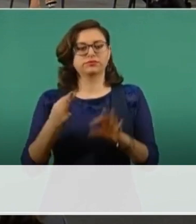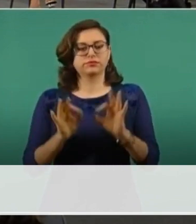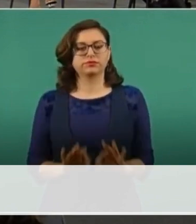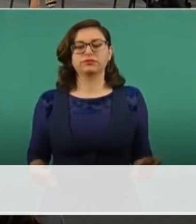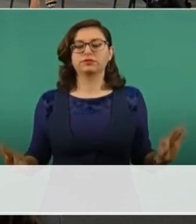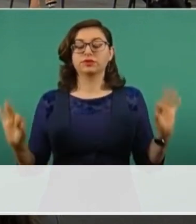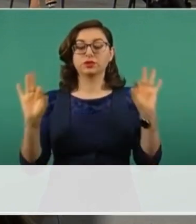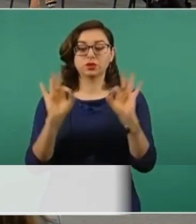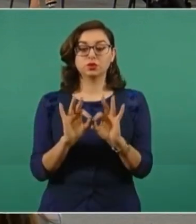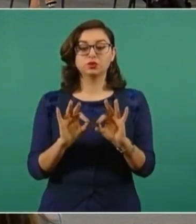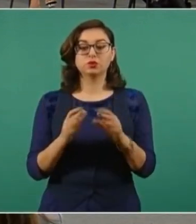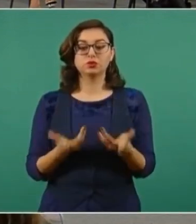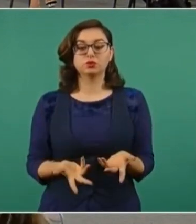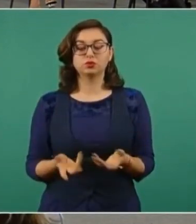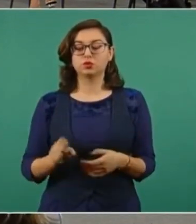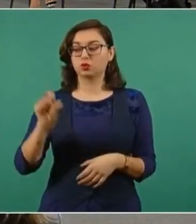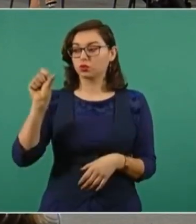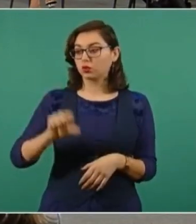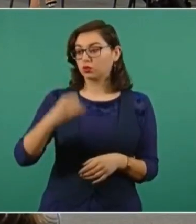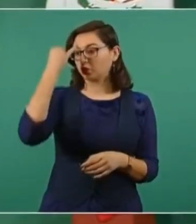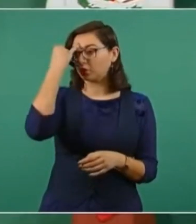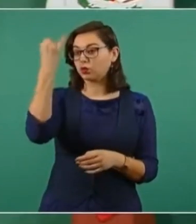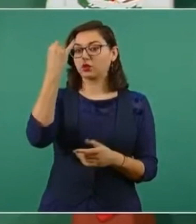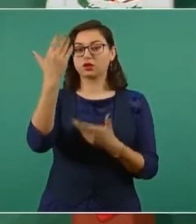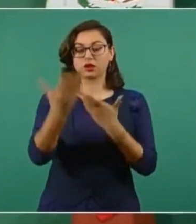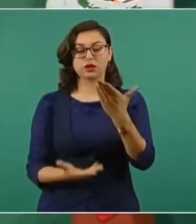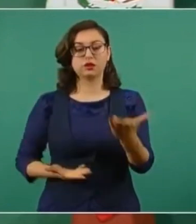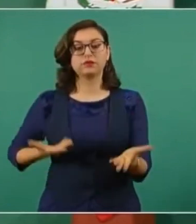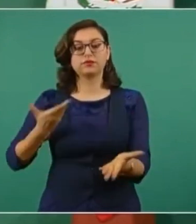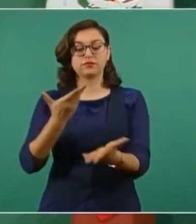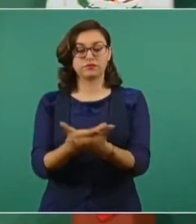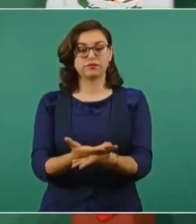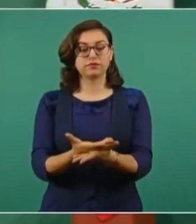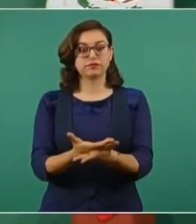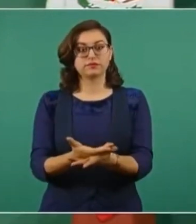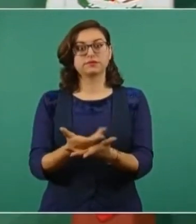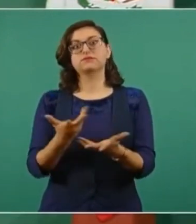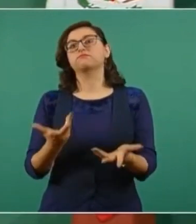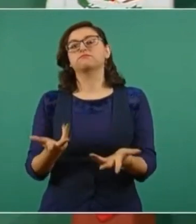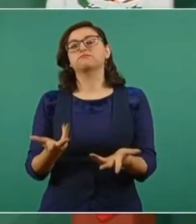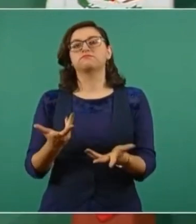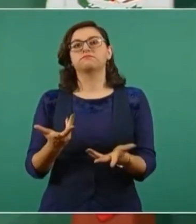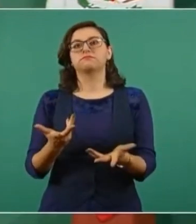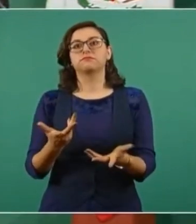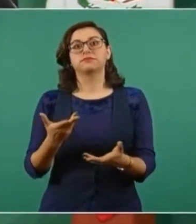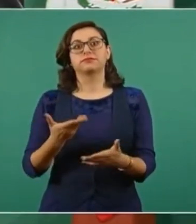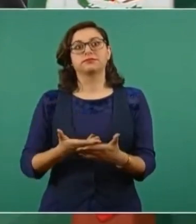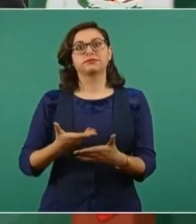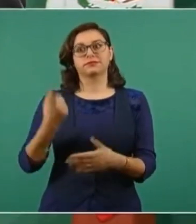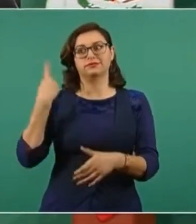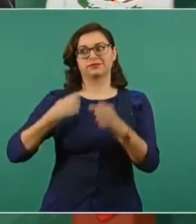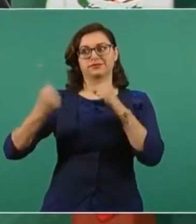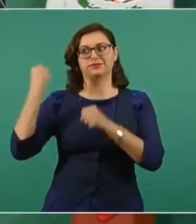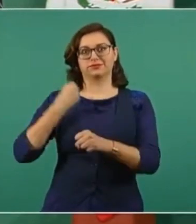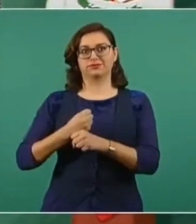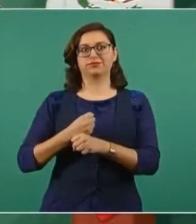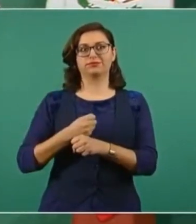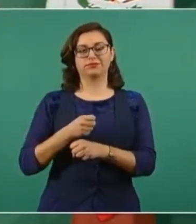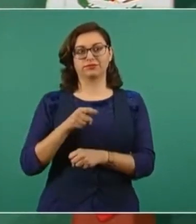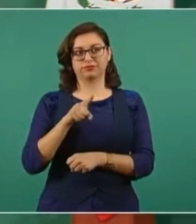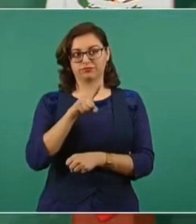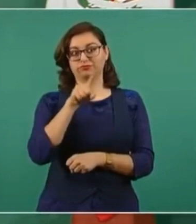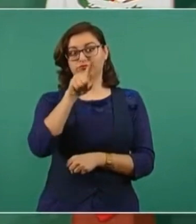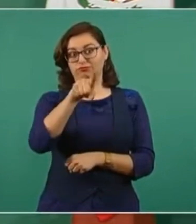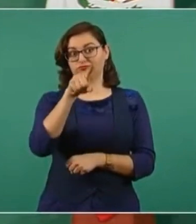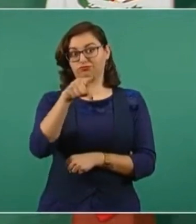esta iniciativa que tomaron ustedes, porque tú me